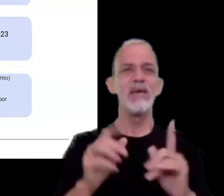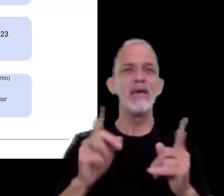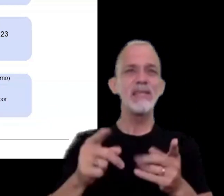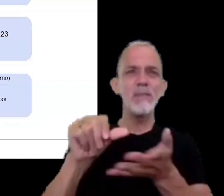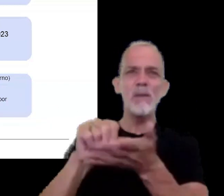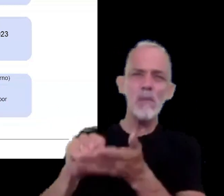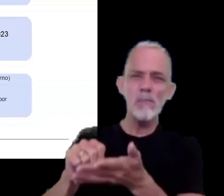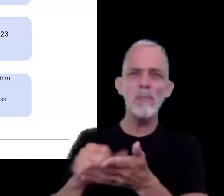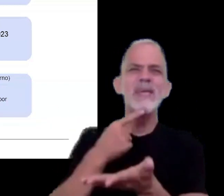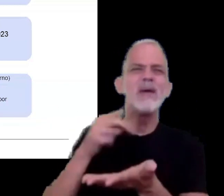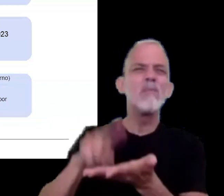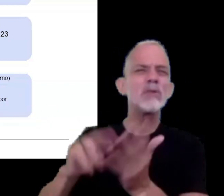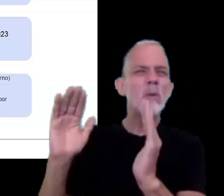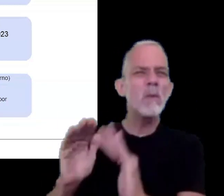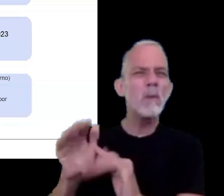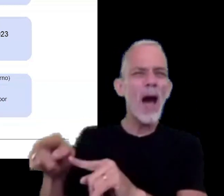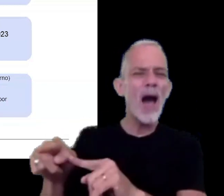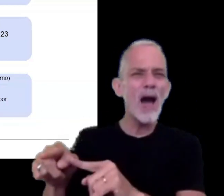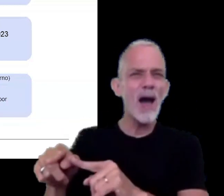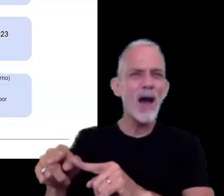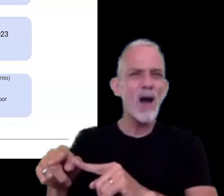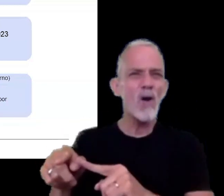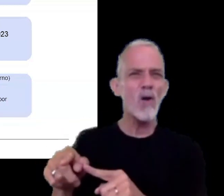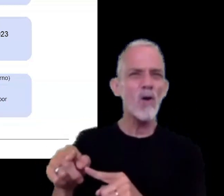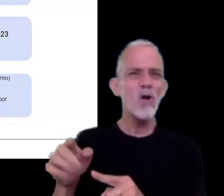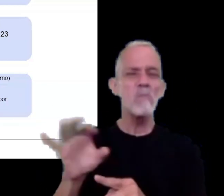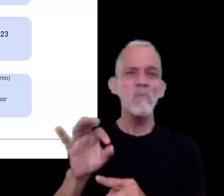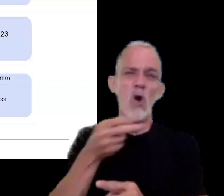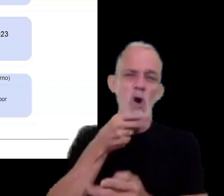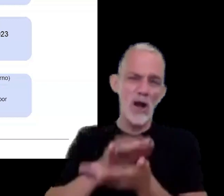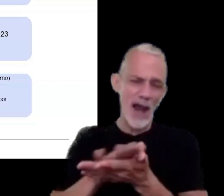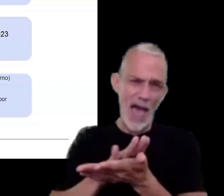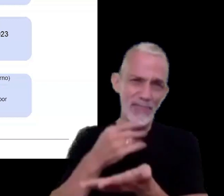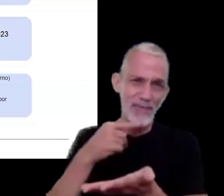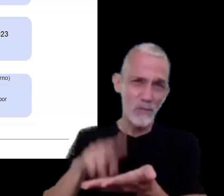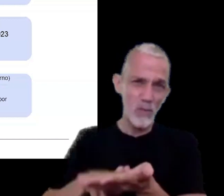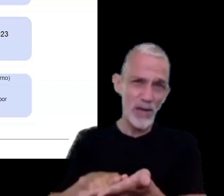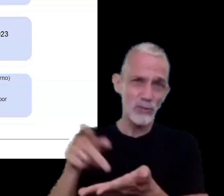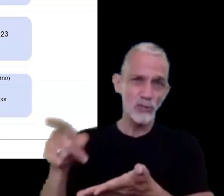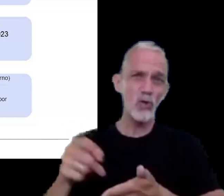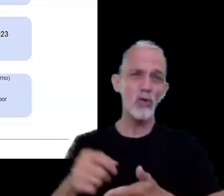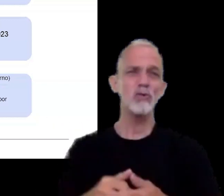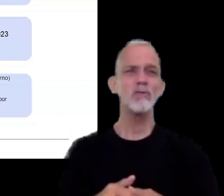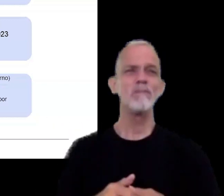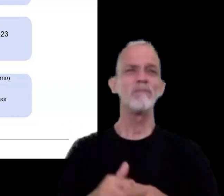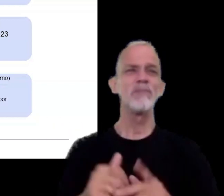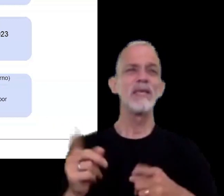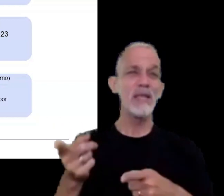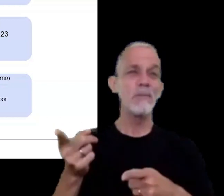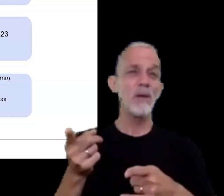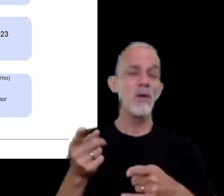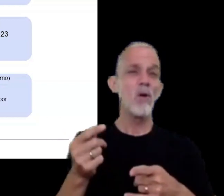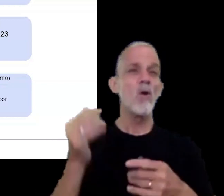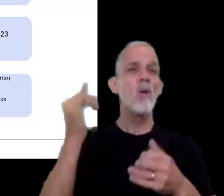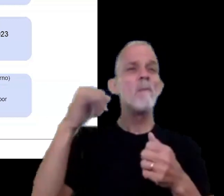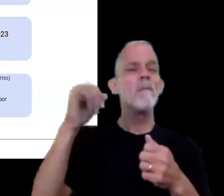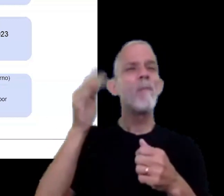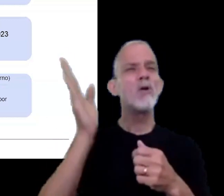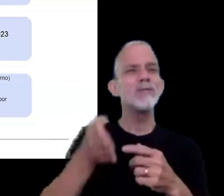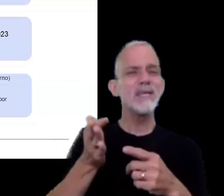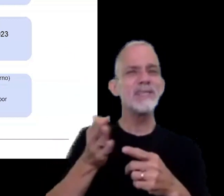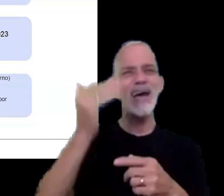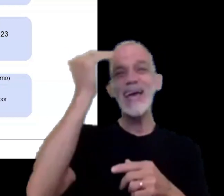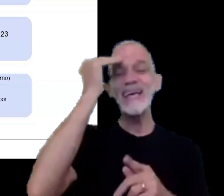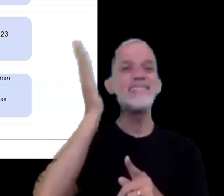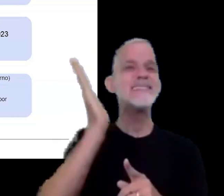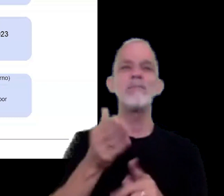de baja tributación de baja o nula tributación con una alícuota establecida del 15